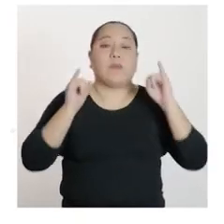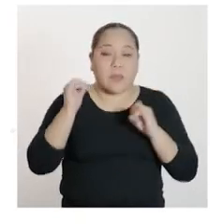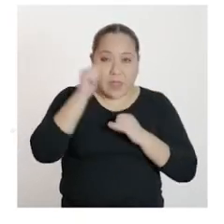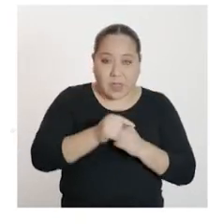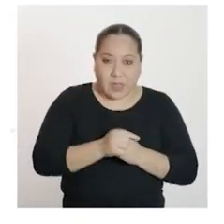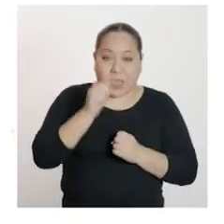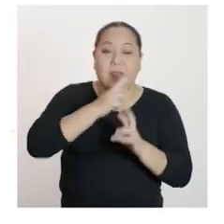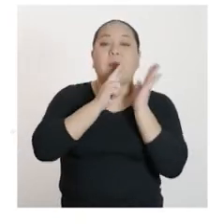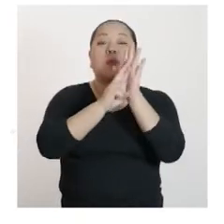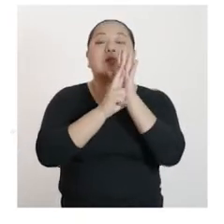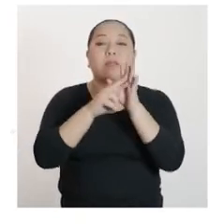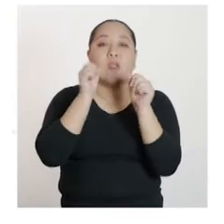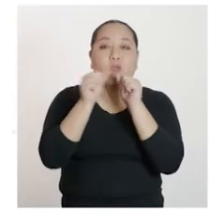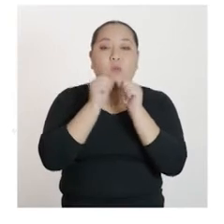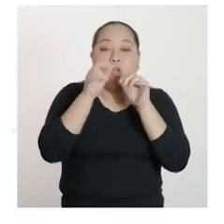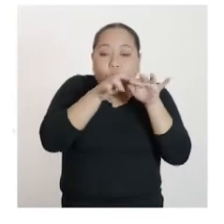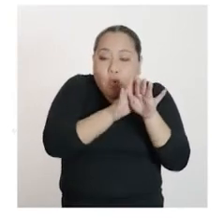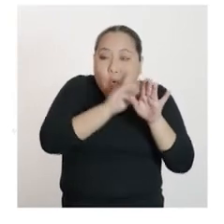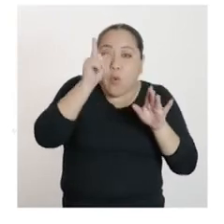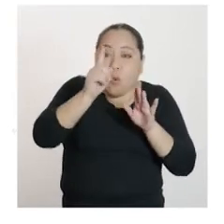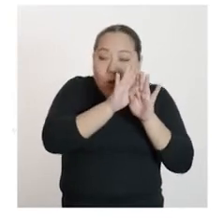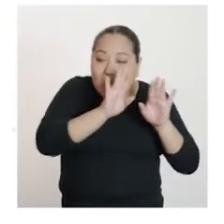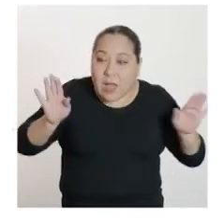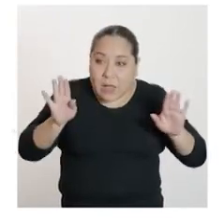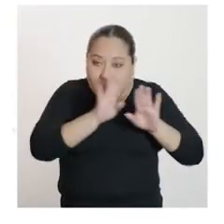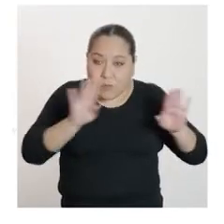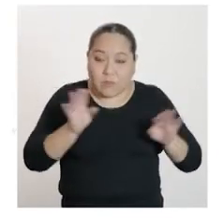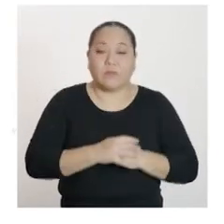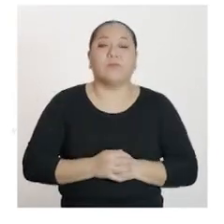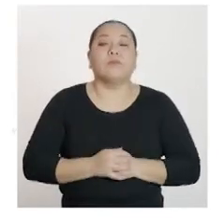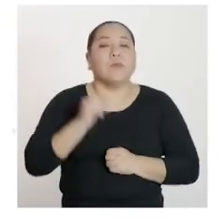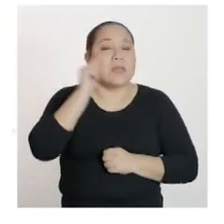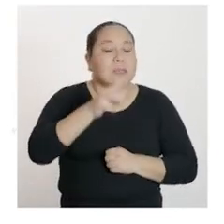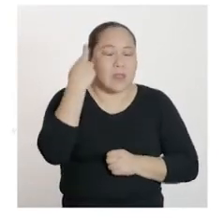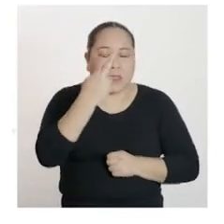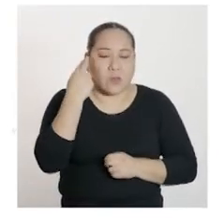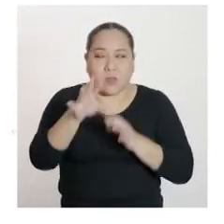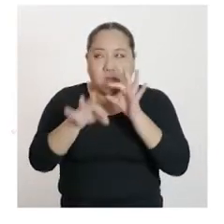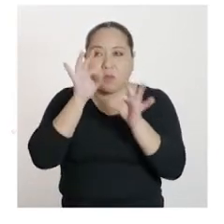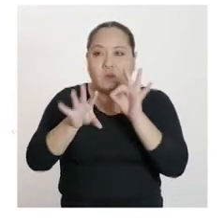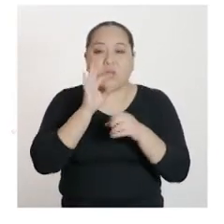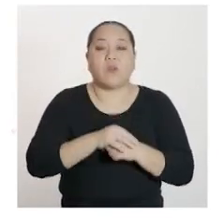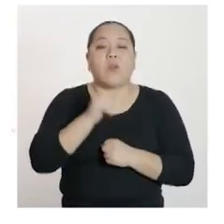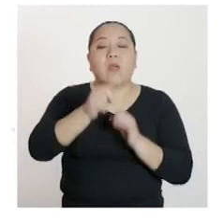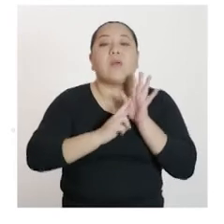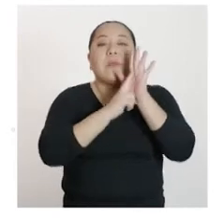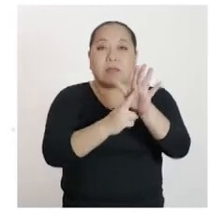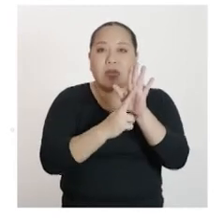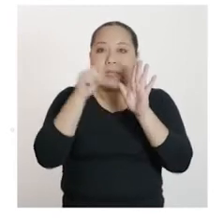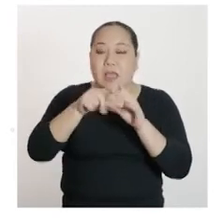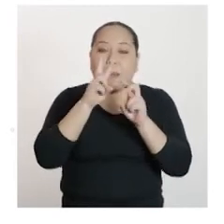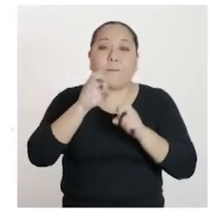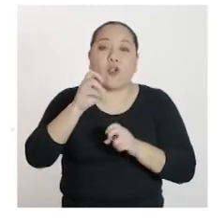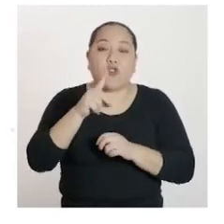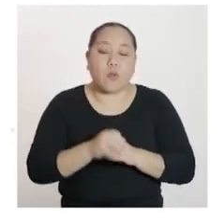la medida de un lado del molde. Por lo tanto, la expresión hallada representa el volumen que tendrá el